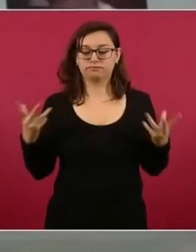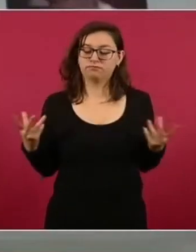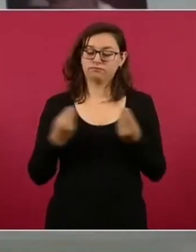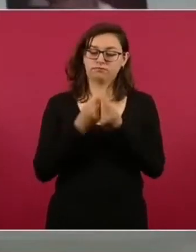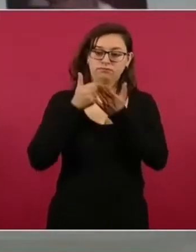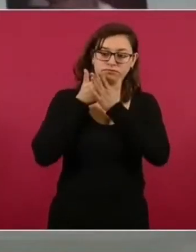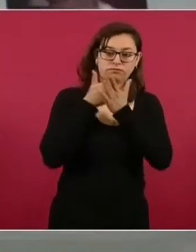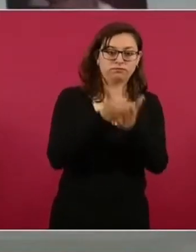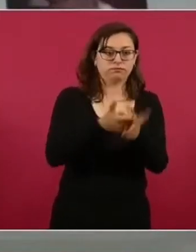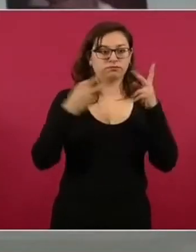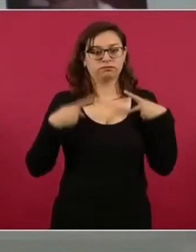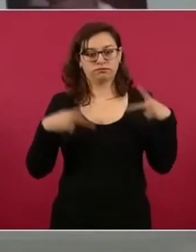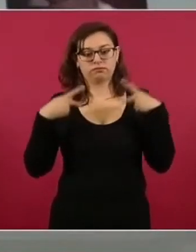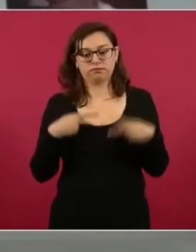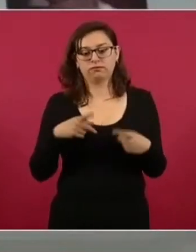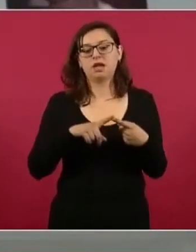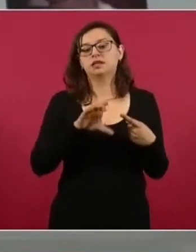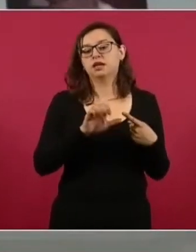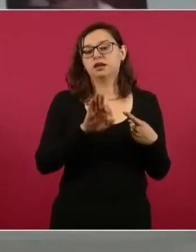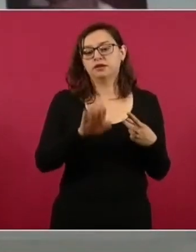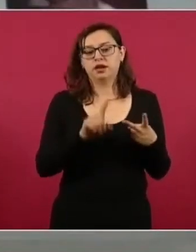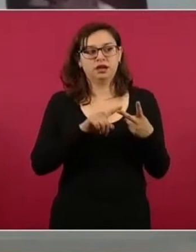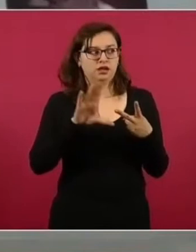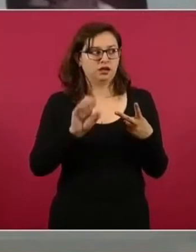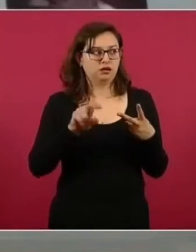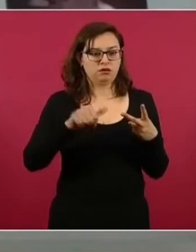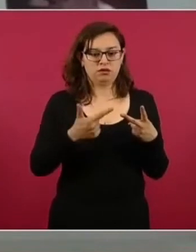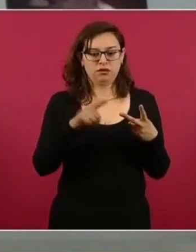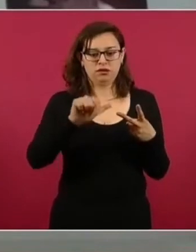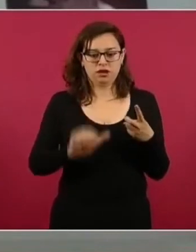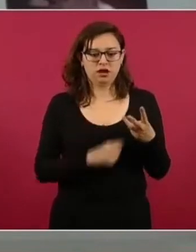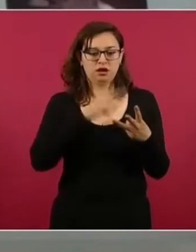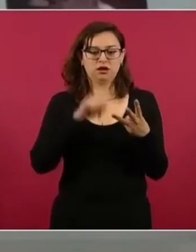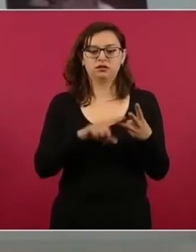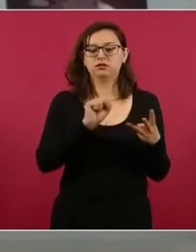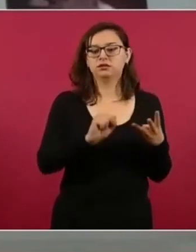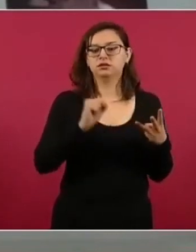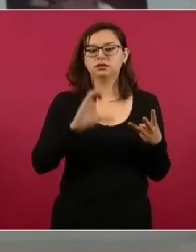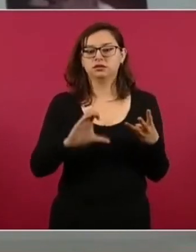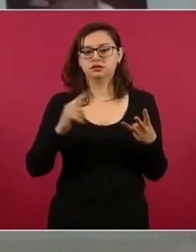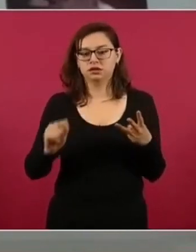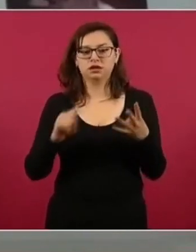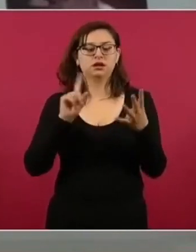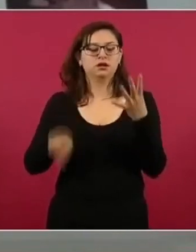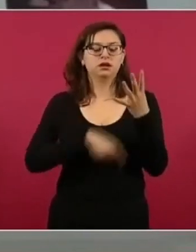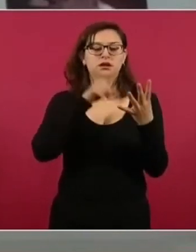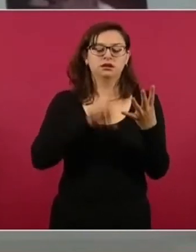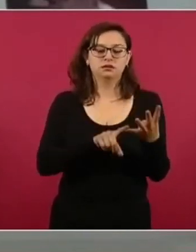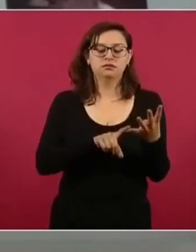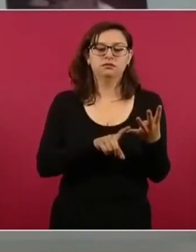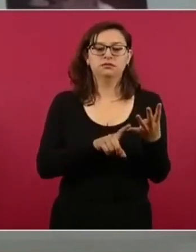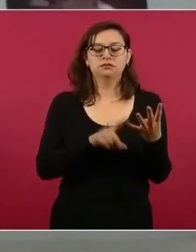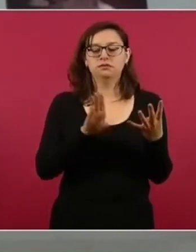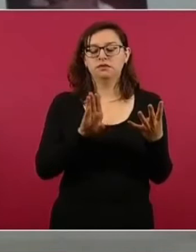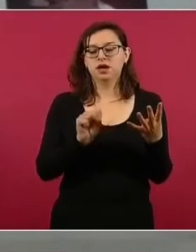Federal de Electricidad, Conagua, la Secretaría de Infraestructura y Comunicaciones y Transportes, la Secretaría